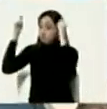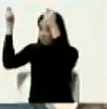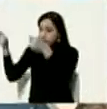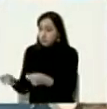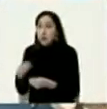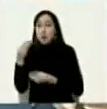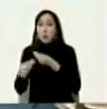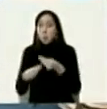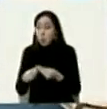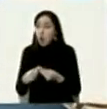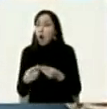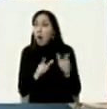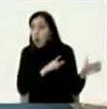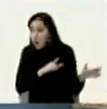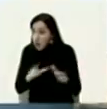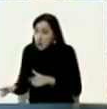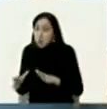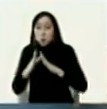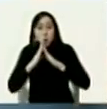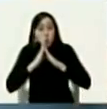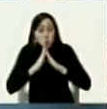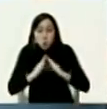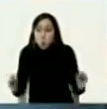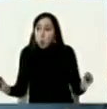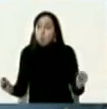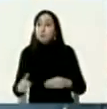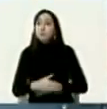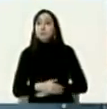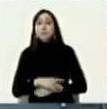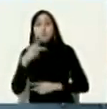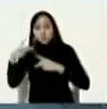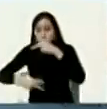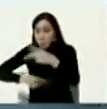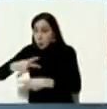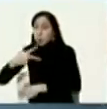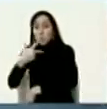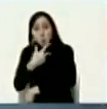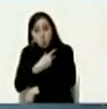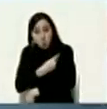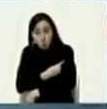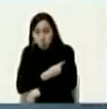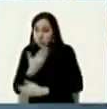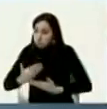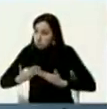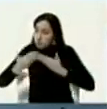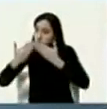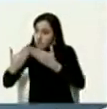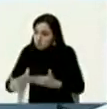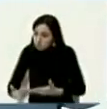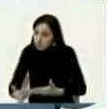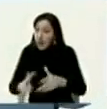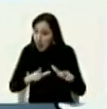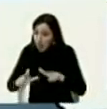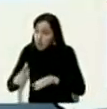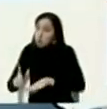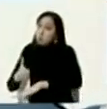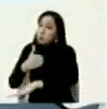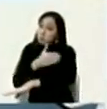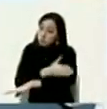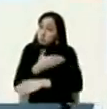todo el proceso de vacunación ya completo ya